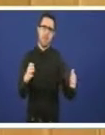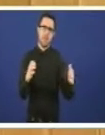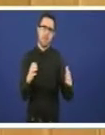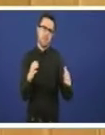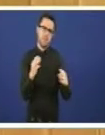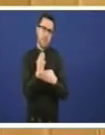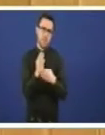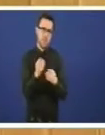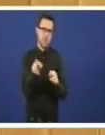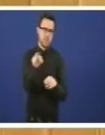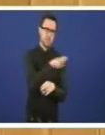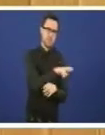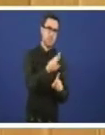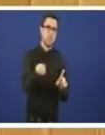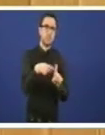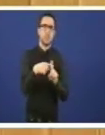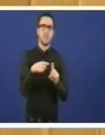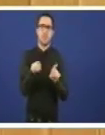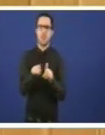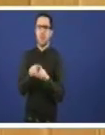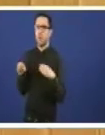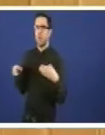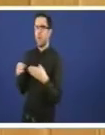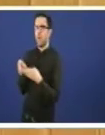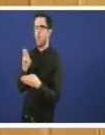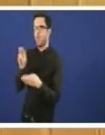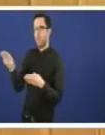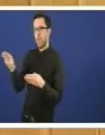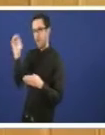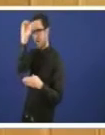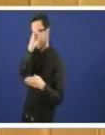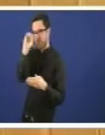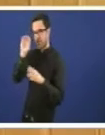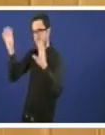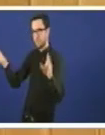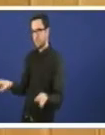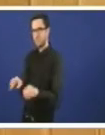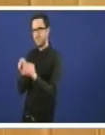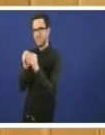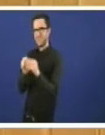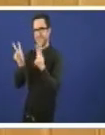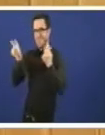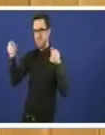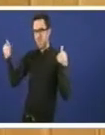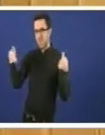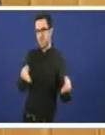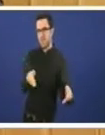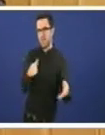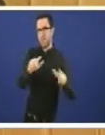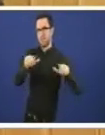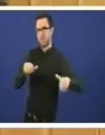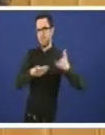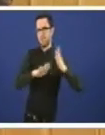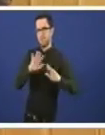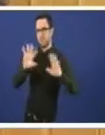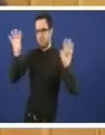e resumindo o posicionamento do Grupo Parlamentario Popular neste asunto gostaríame referirme a tres